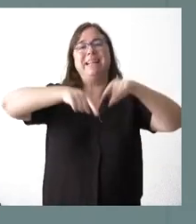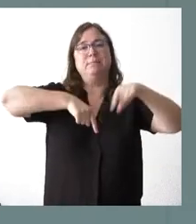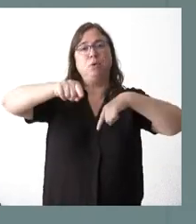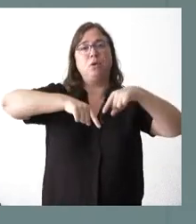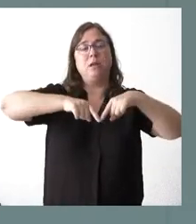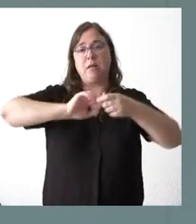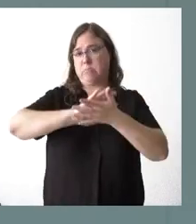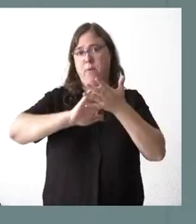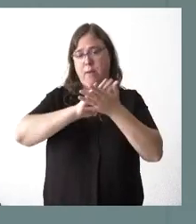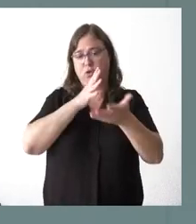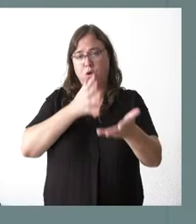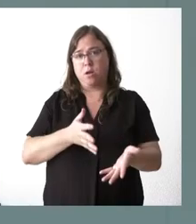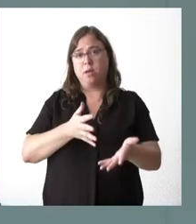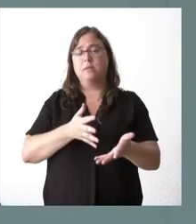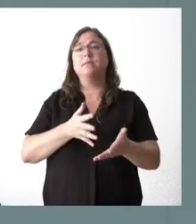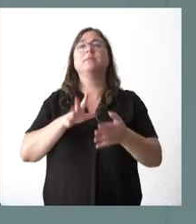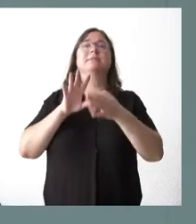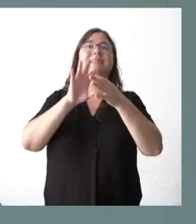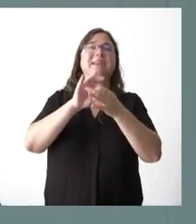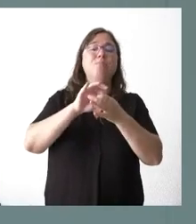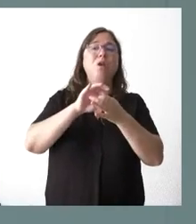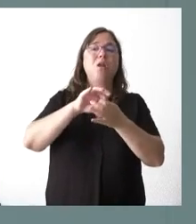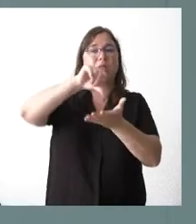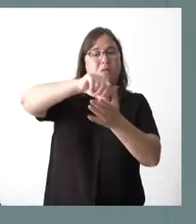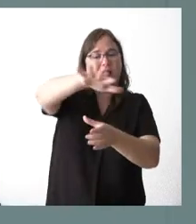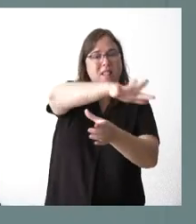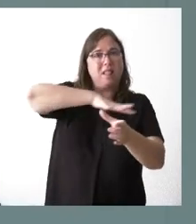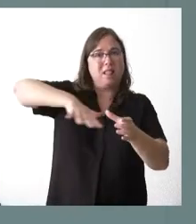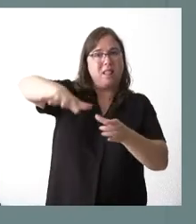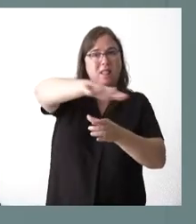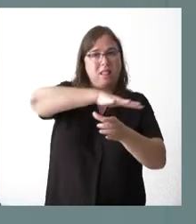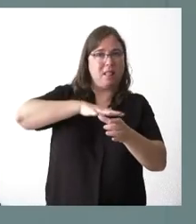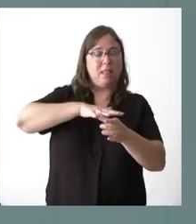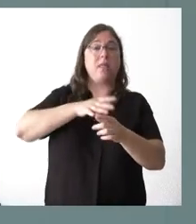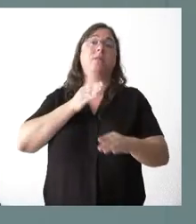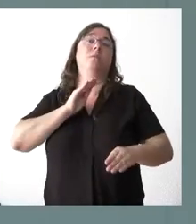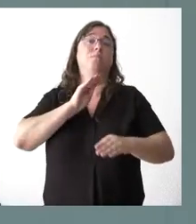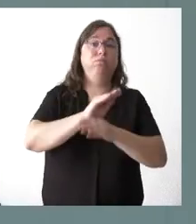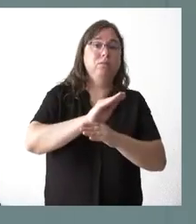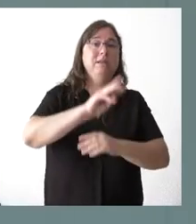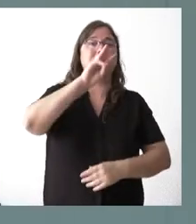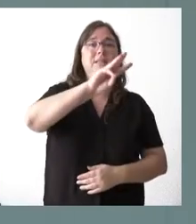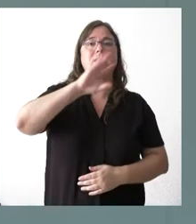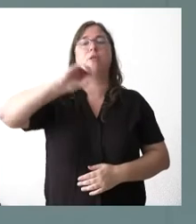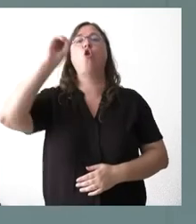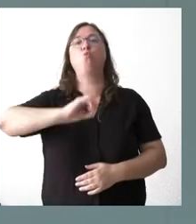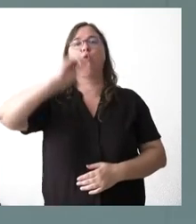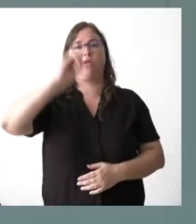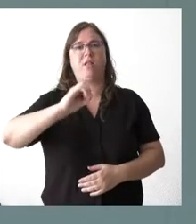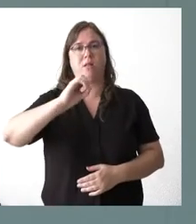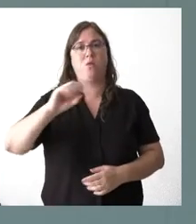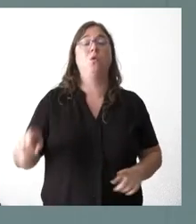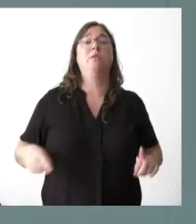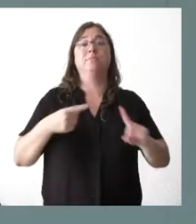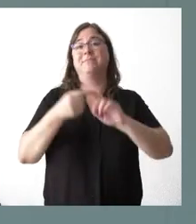estamos hablando, en lo que tiene que ver con el transporte metropolitano, la financiación de la Junta es del 35%, lo que supone que eso es el